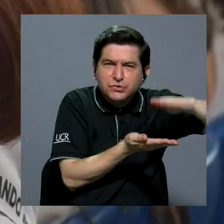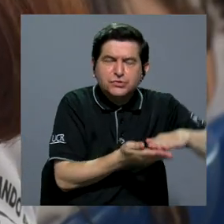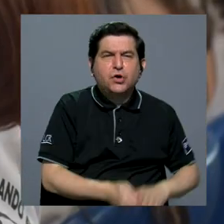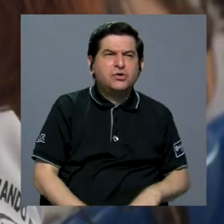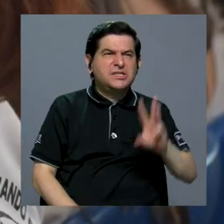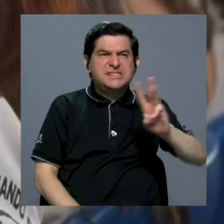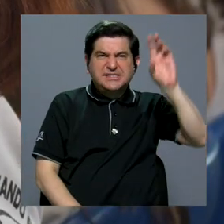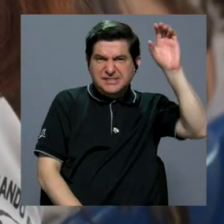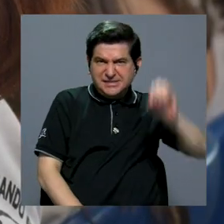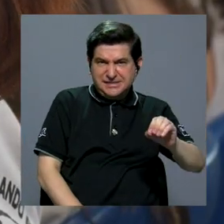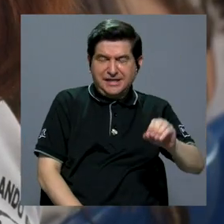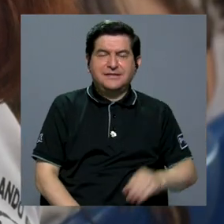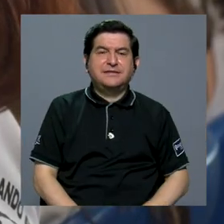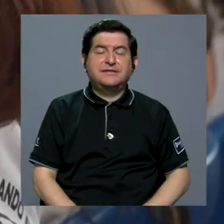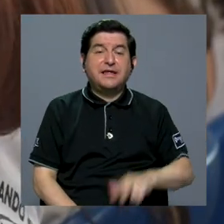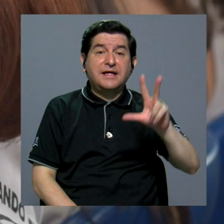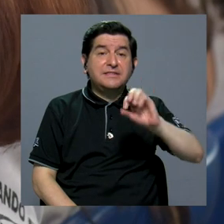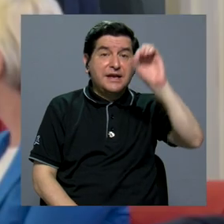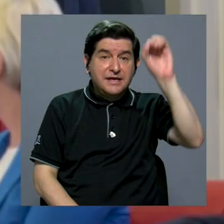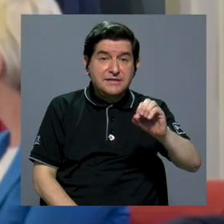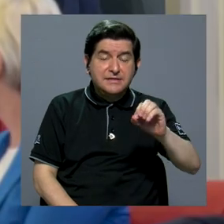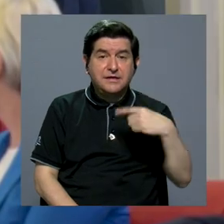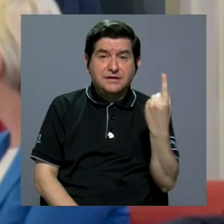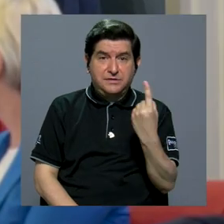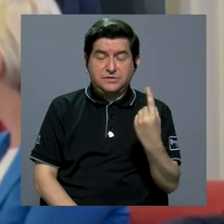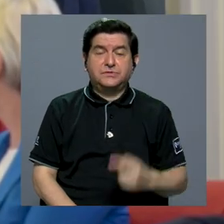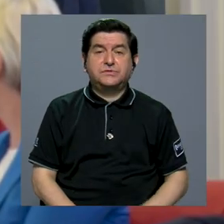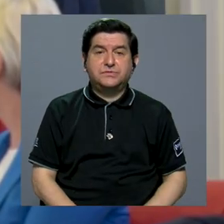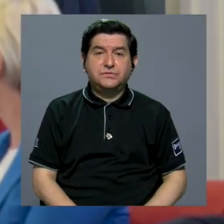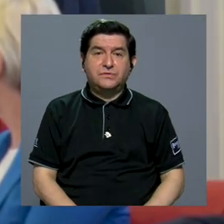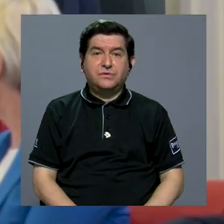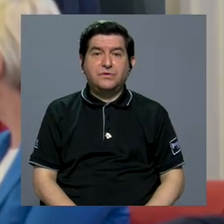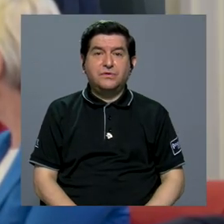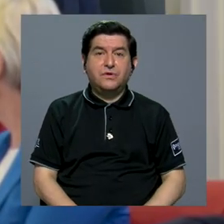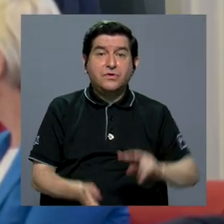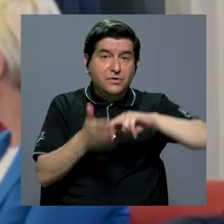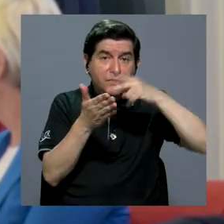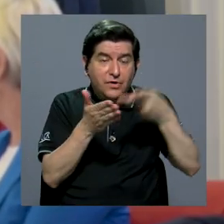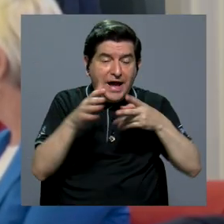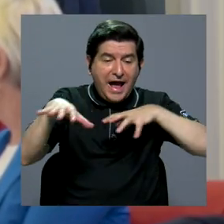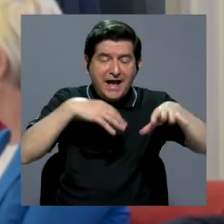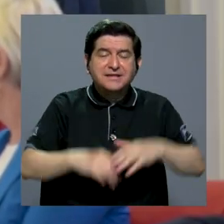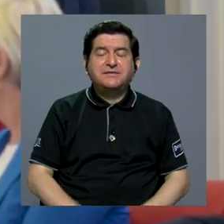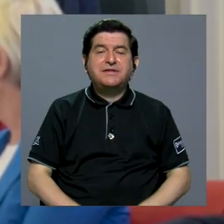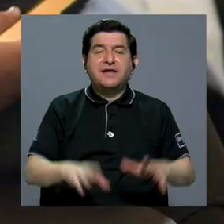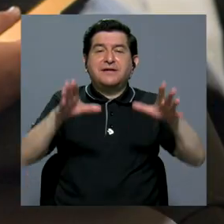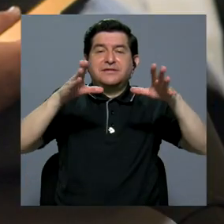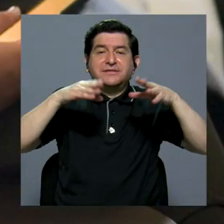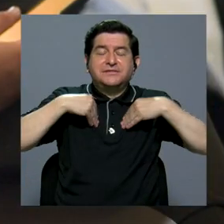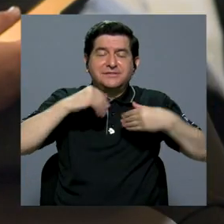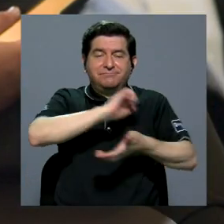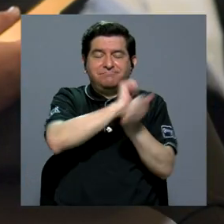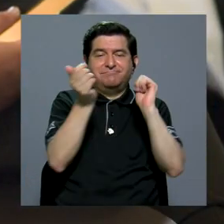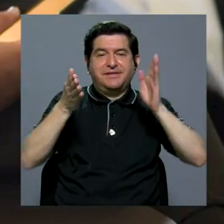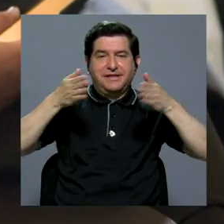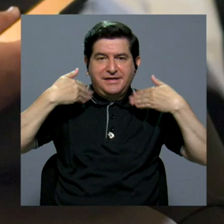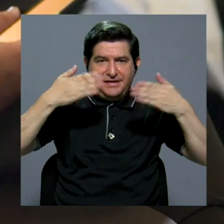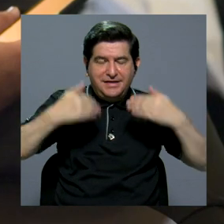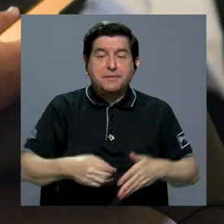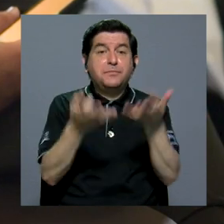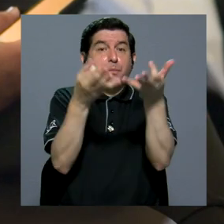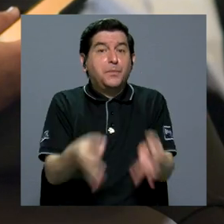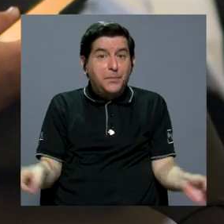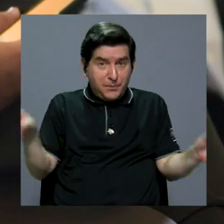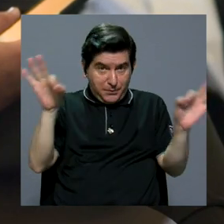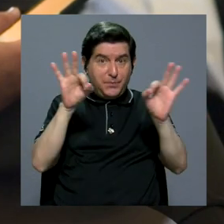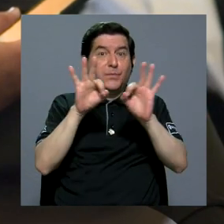aproximadamente un 60% y un 30% se destina a lo que son actividades hacia la adaptación al cambio climático. Por lo que es